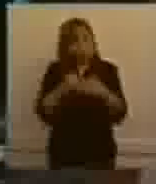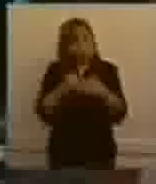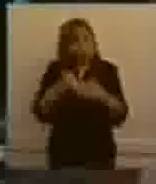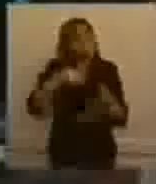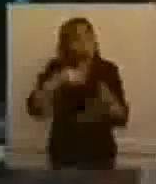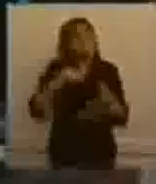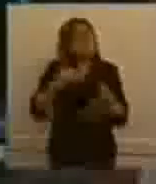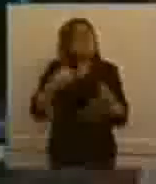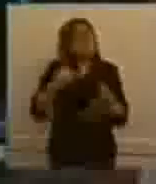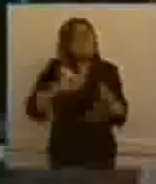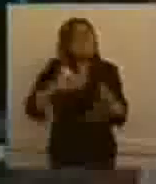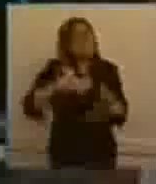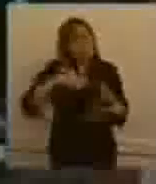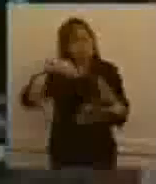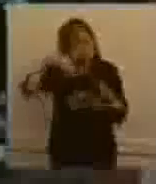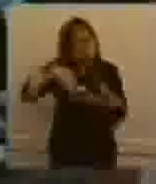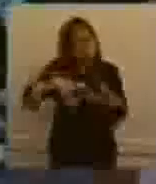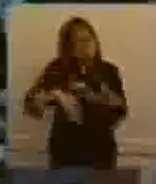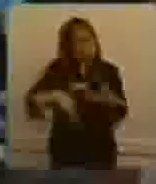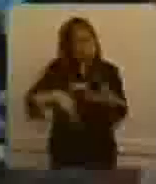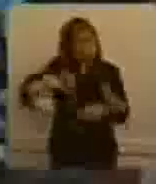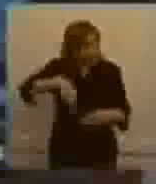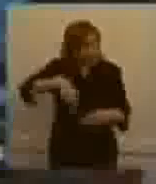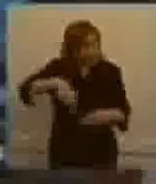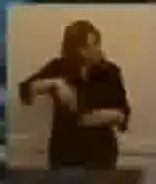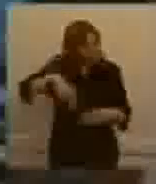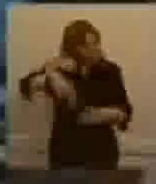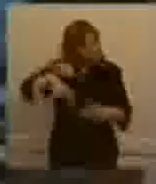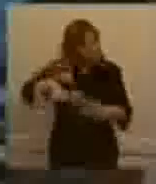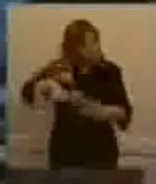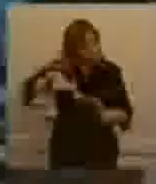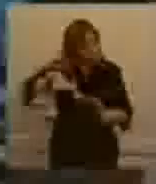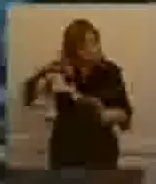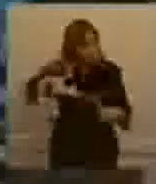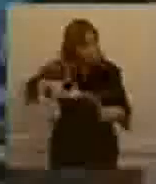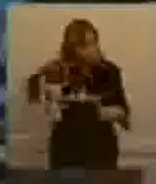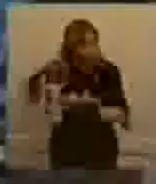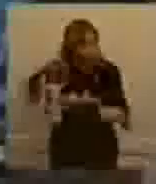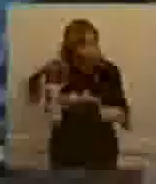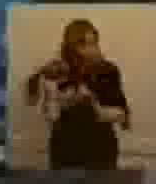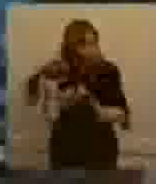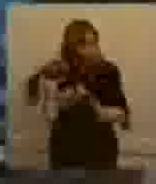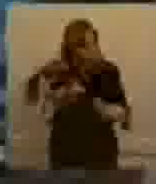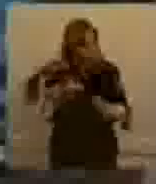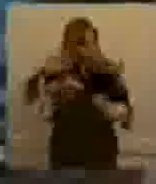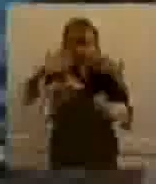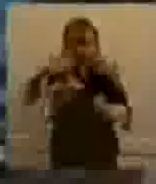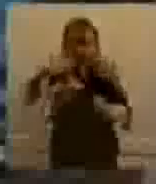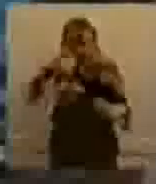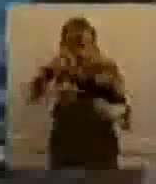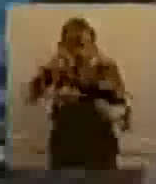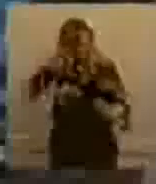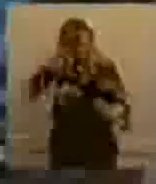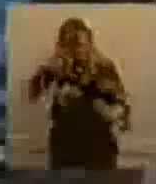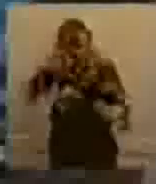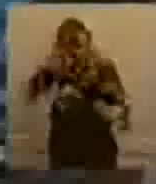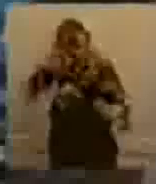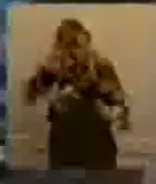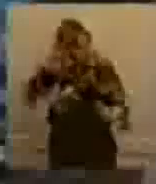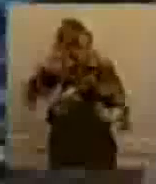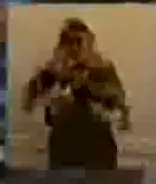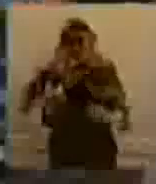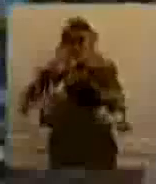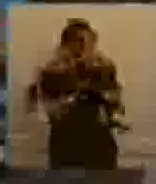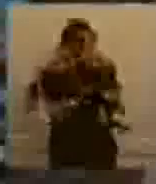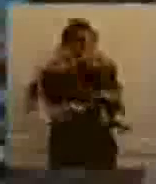patagónicos tenemos tan adentro de nuestro espíritu porque estamos tan acostumbrados a las adversidades naturales del hábitat climático, el